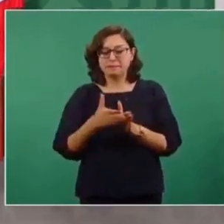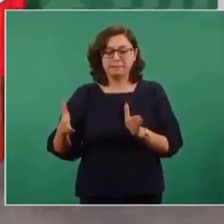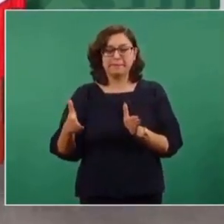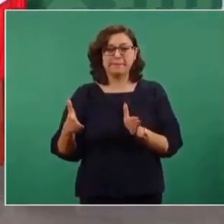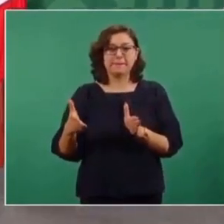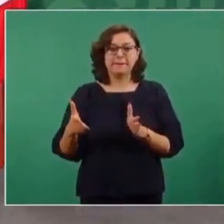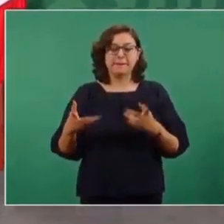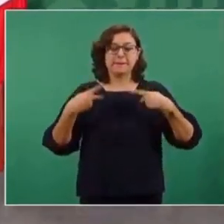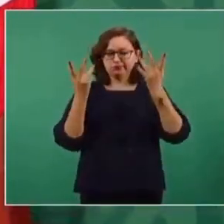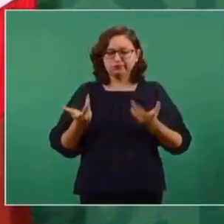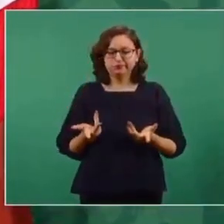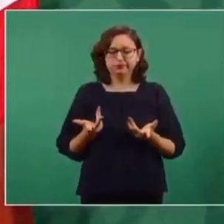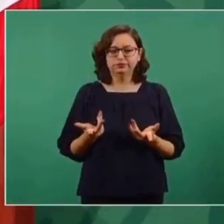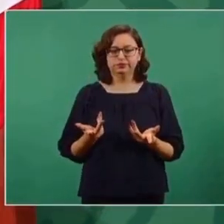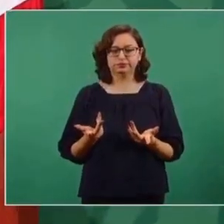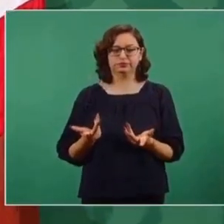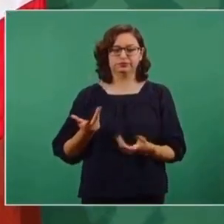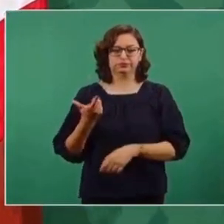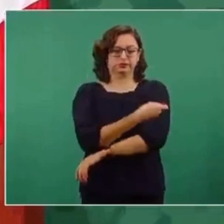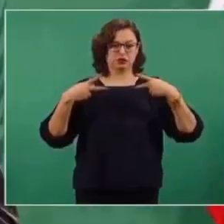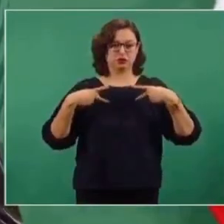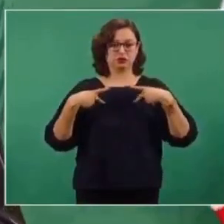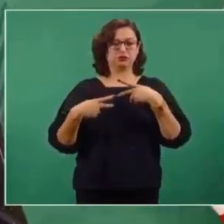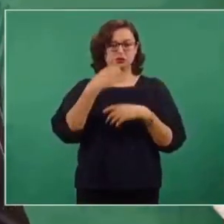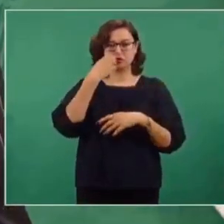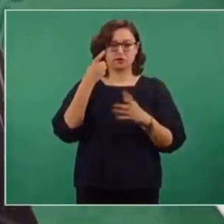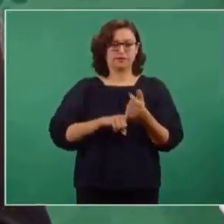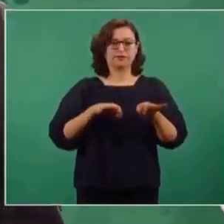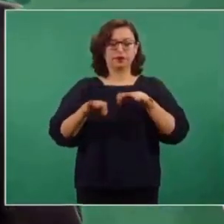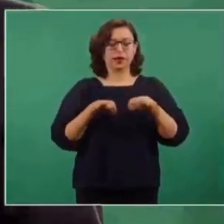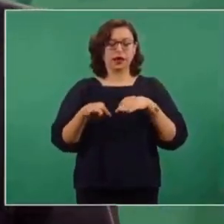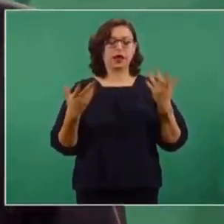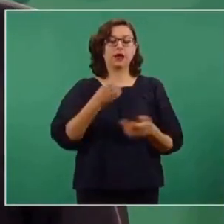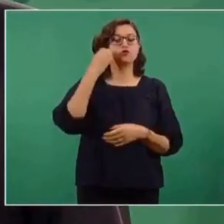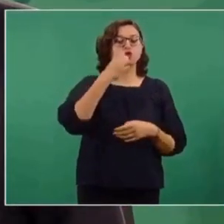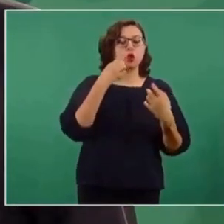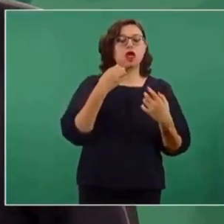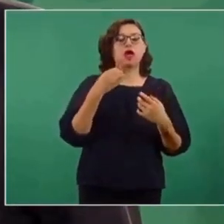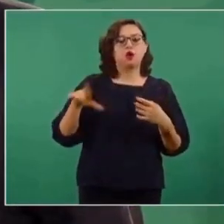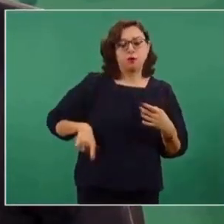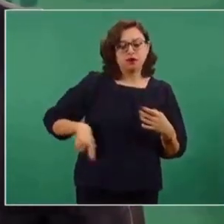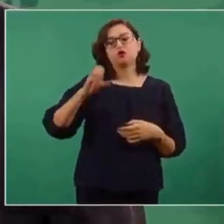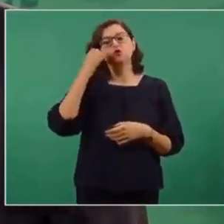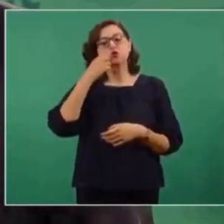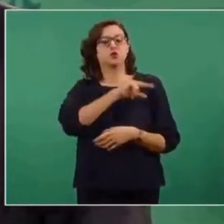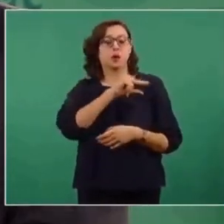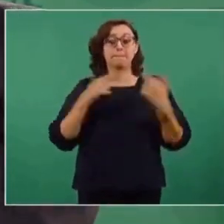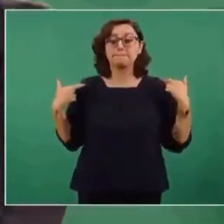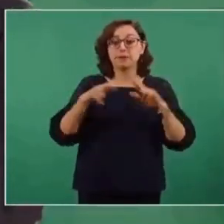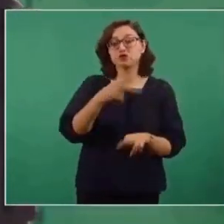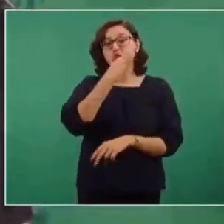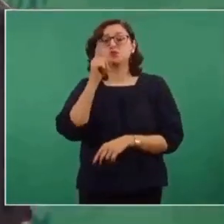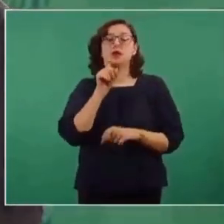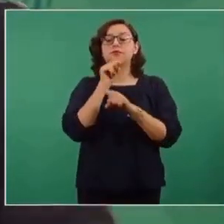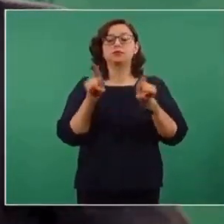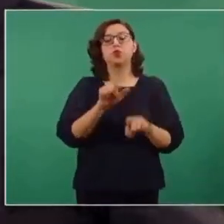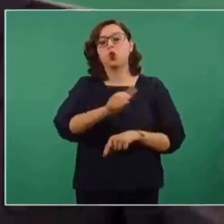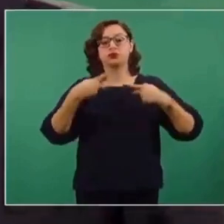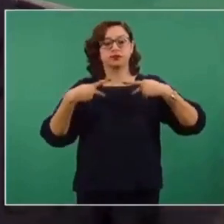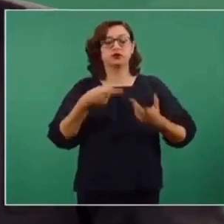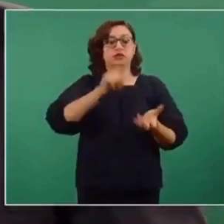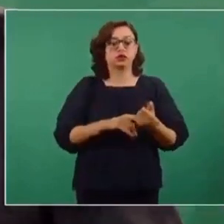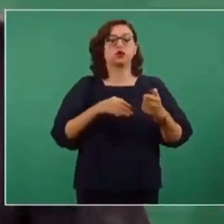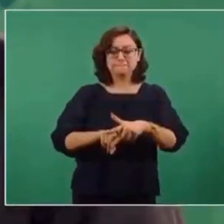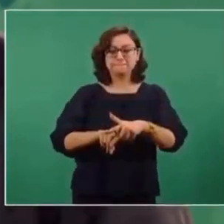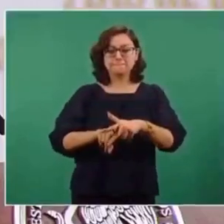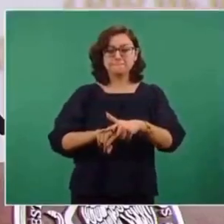la educación con la vacuna CanSino, tanto de escuelas privadas como de escuelas públicas, no solo maestras, maestros, sino todo el personal que tiene que ver con